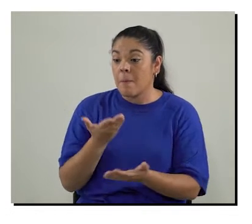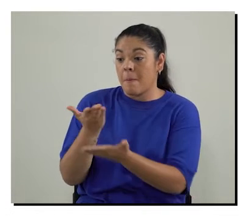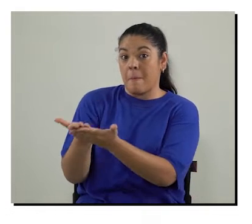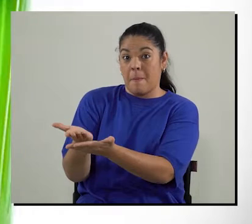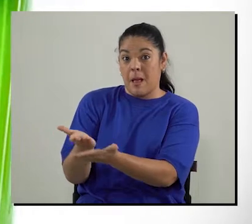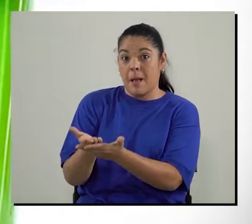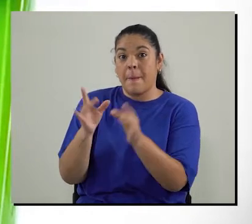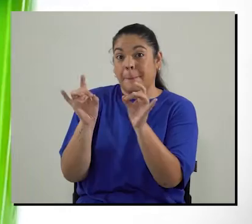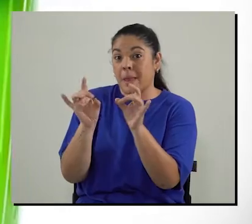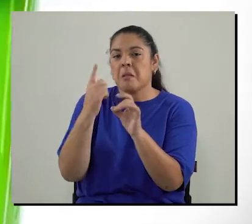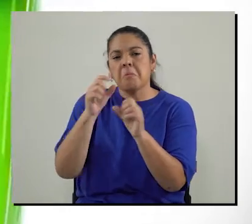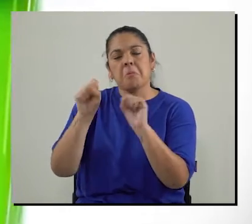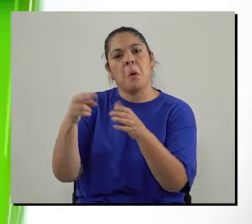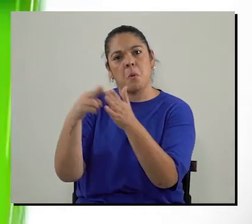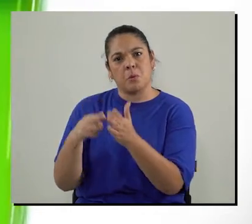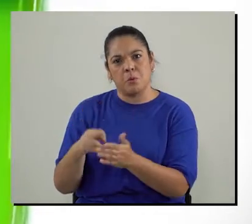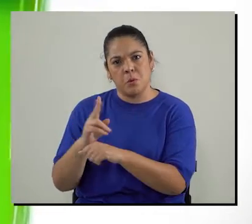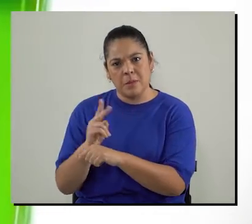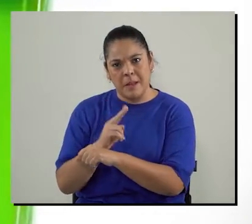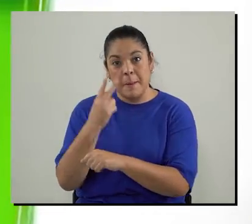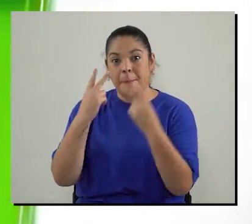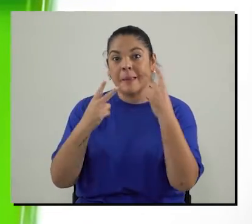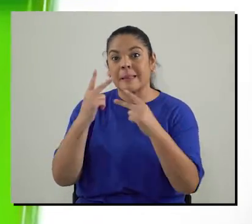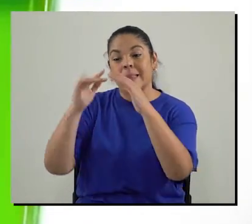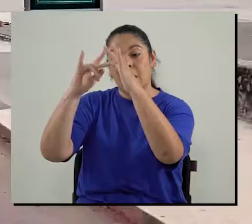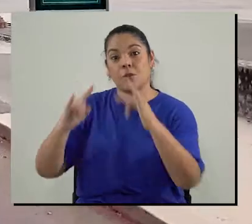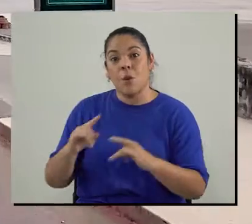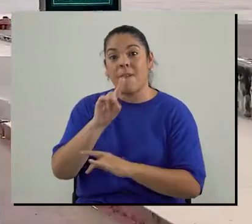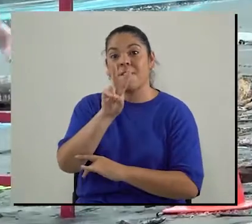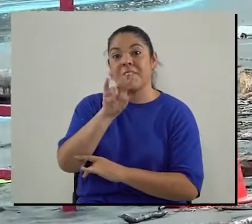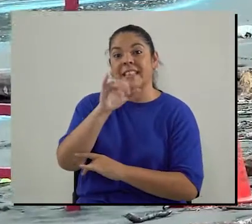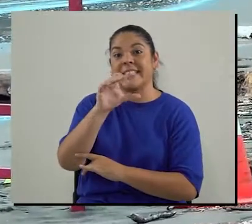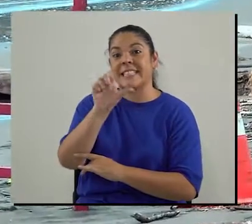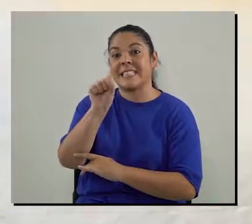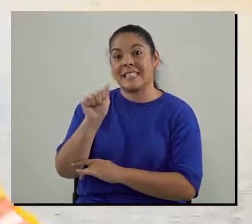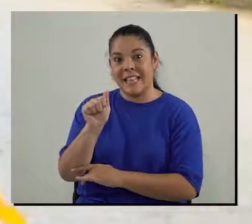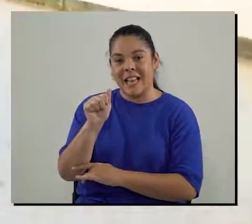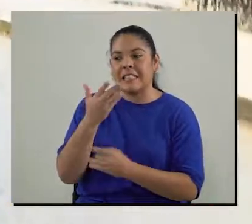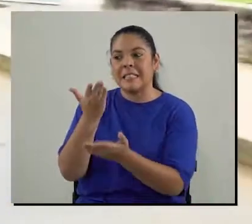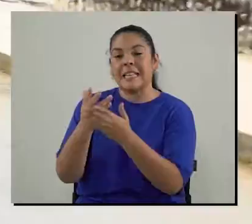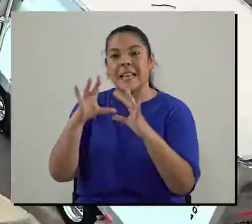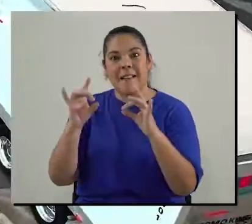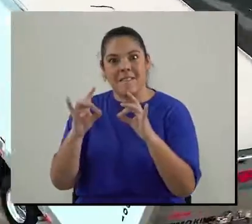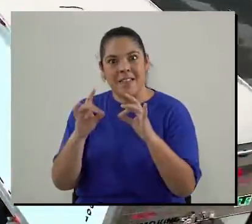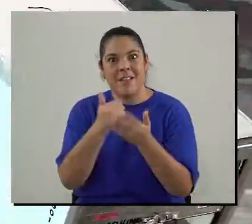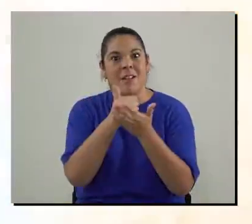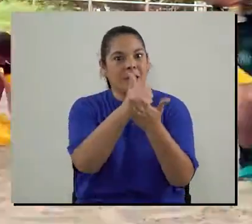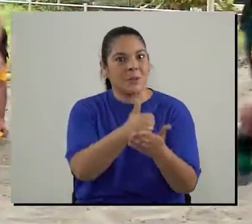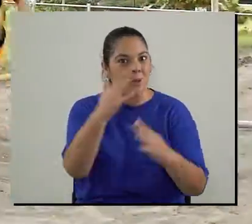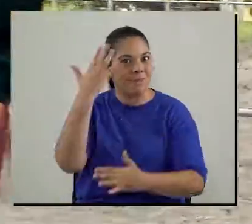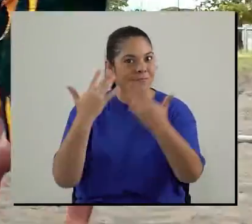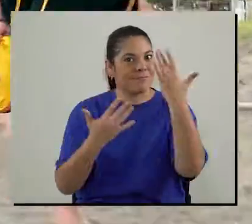bombillos también puedes entregar el vidrio que tengas para reciclar visita el toldo de vicesa el día del evento